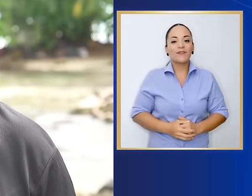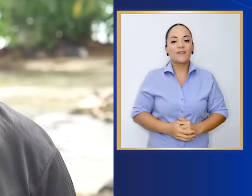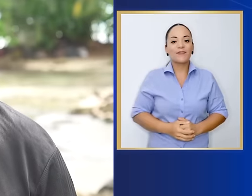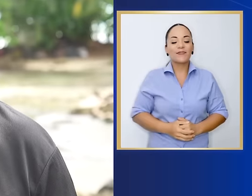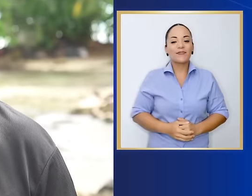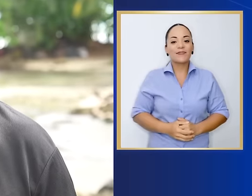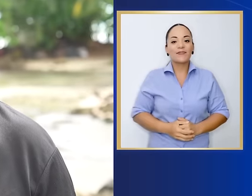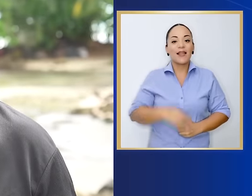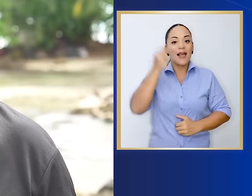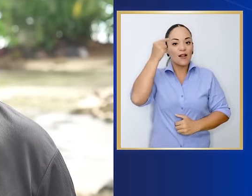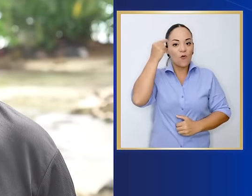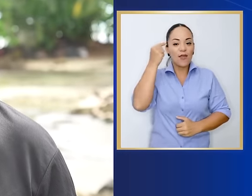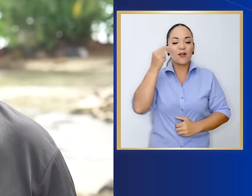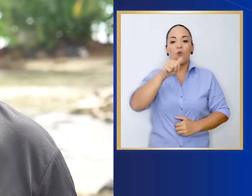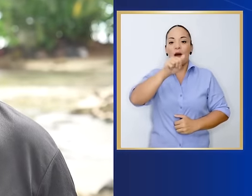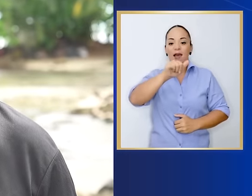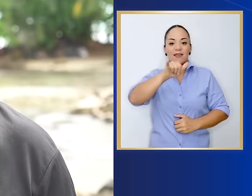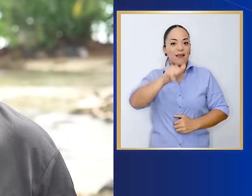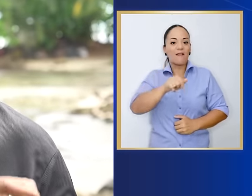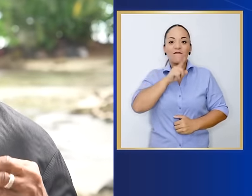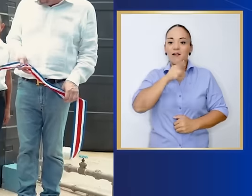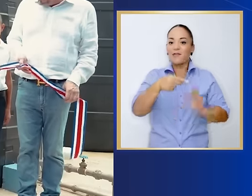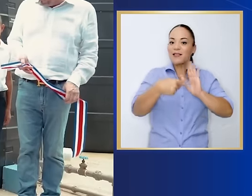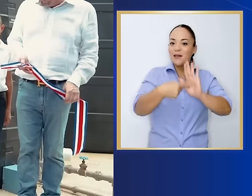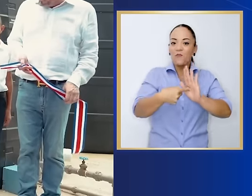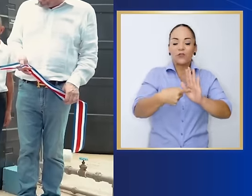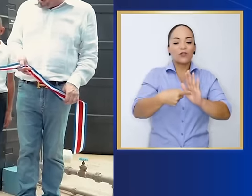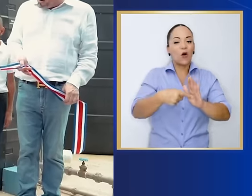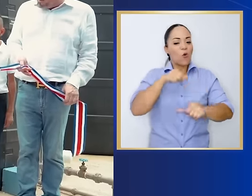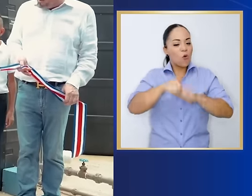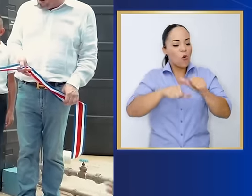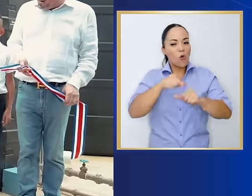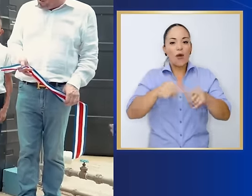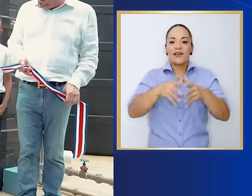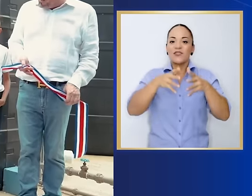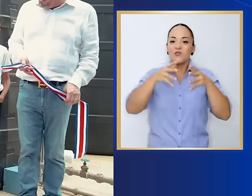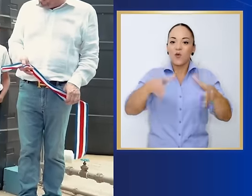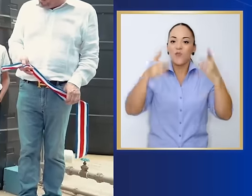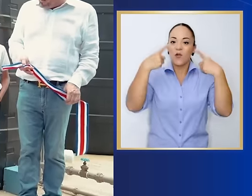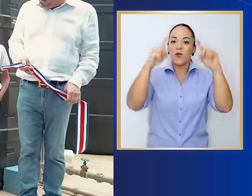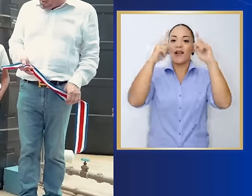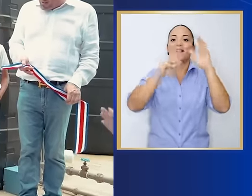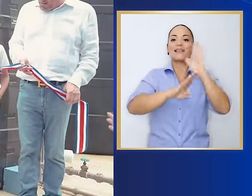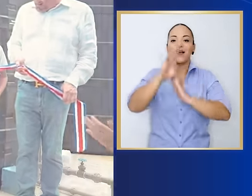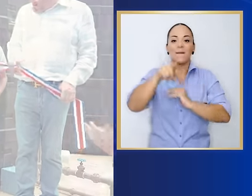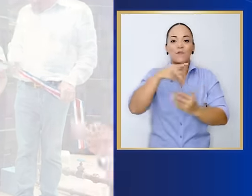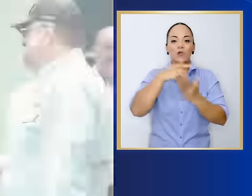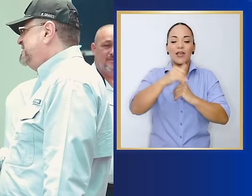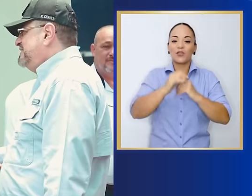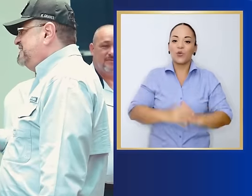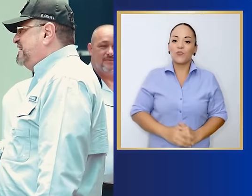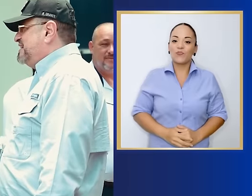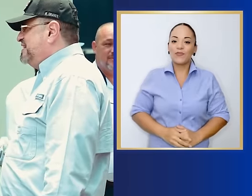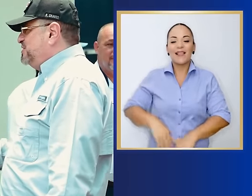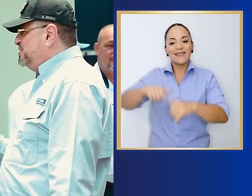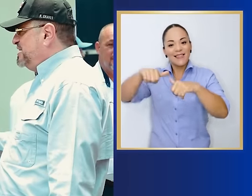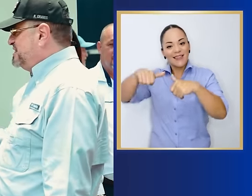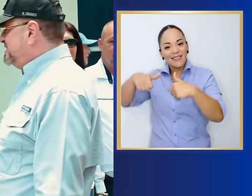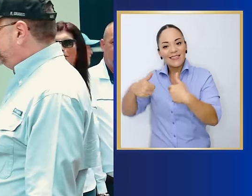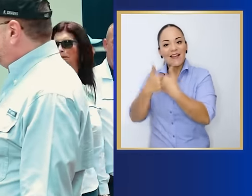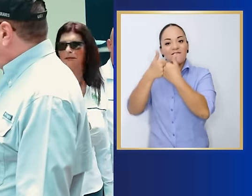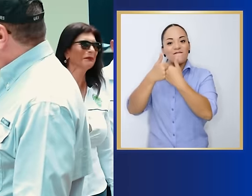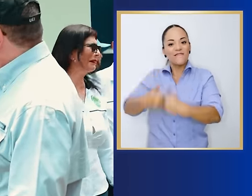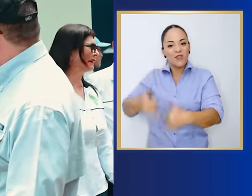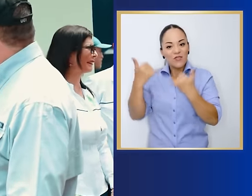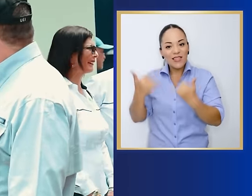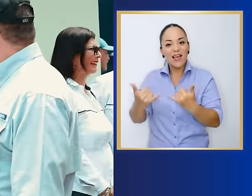El Estado, el AIA ha mostrado un empeño enorme por sacar adelante este proyecto. Y el desafío